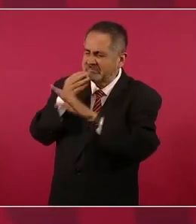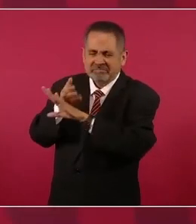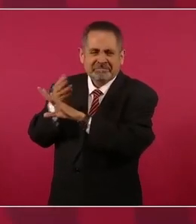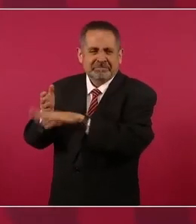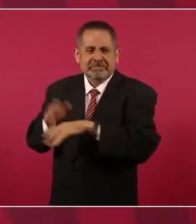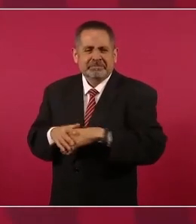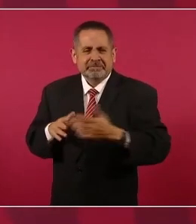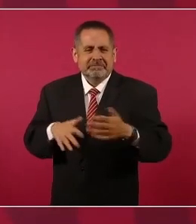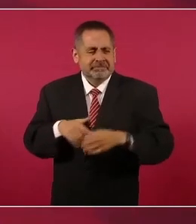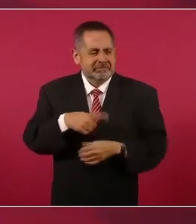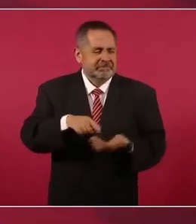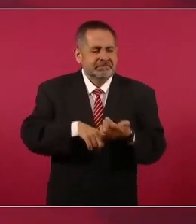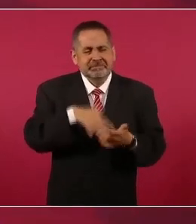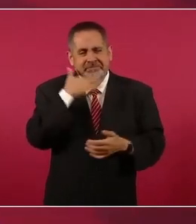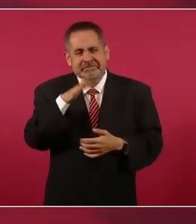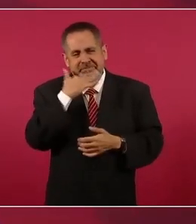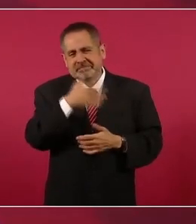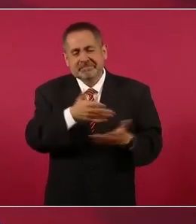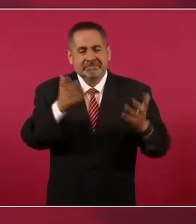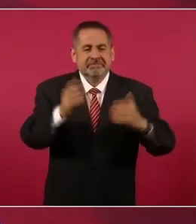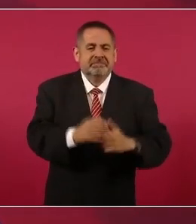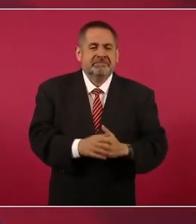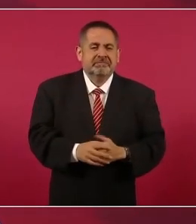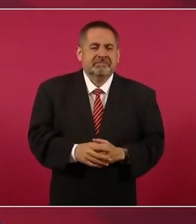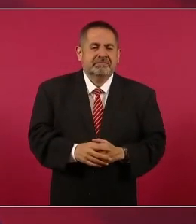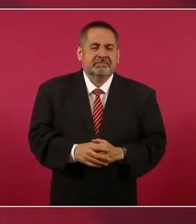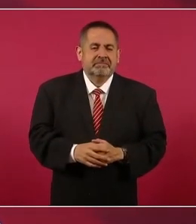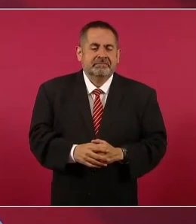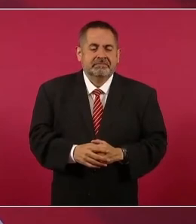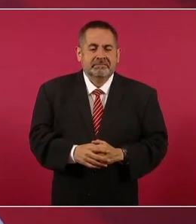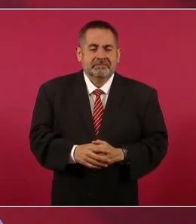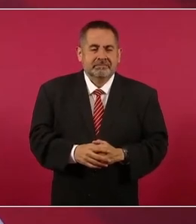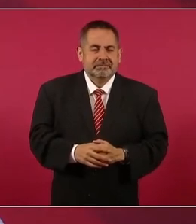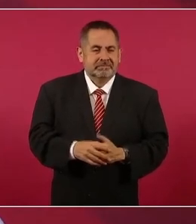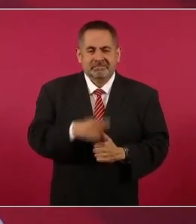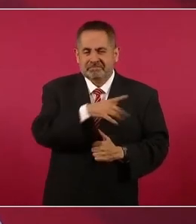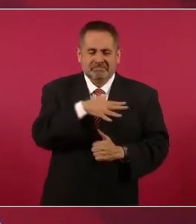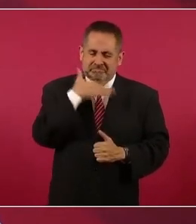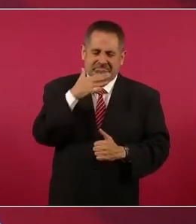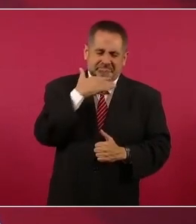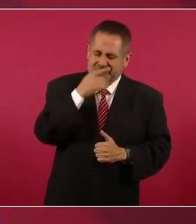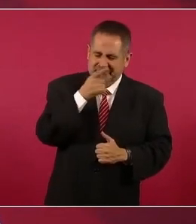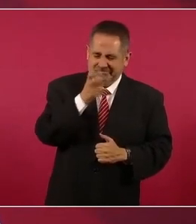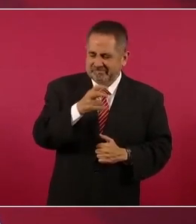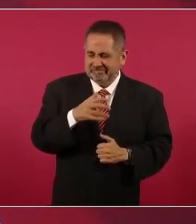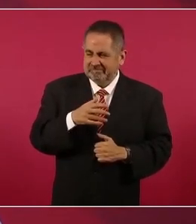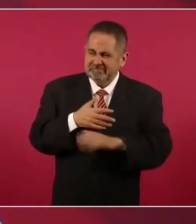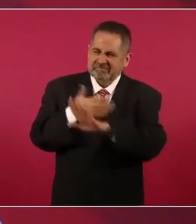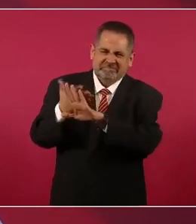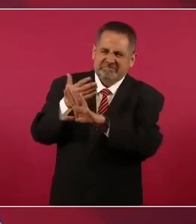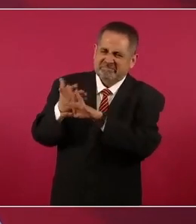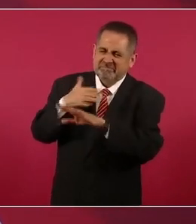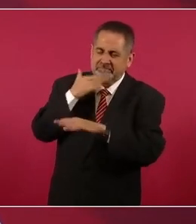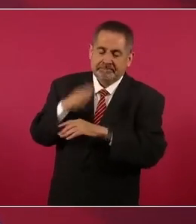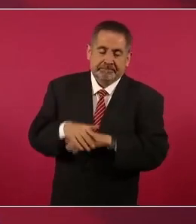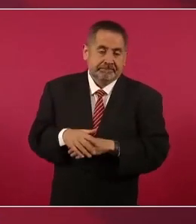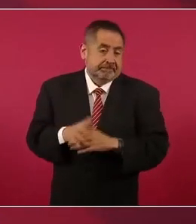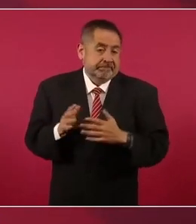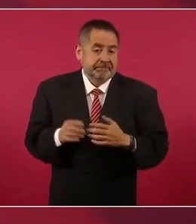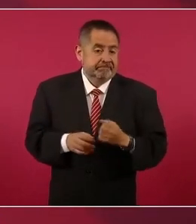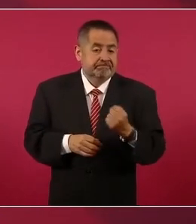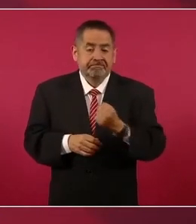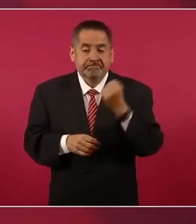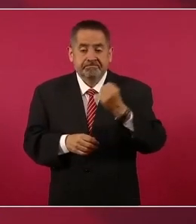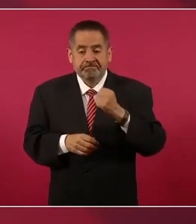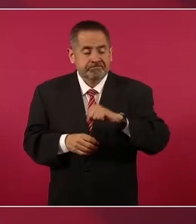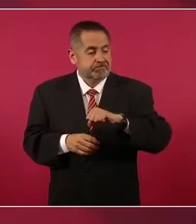sucias, guerras sucias. Entonces, afortunadamente,